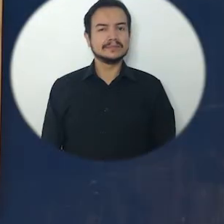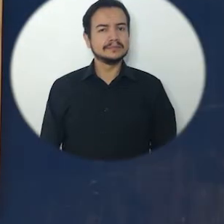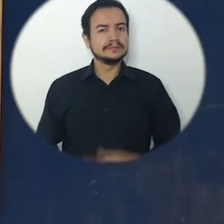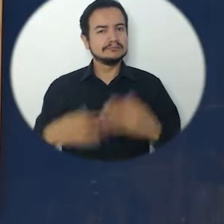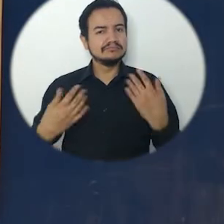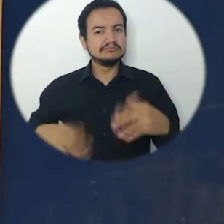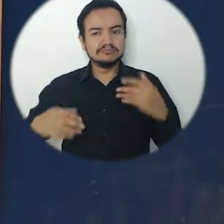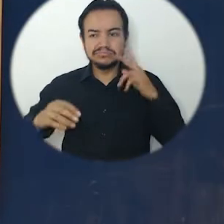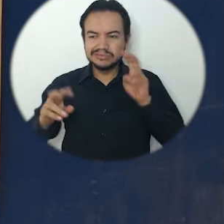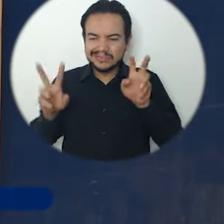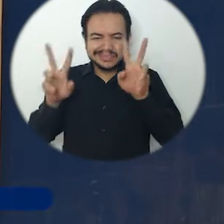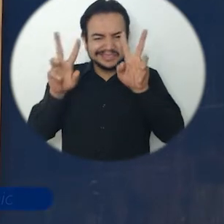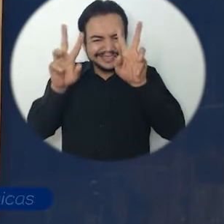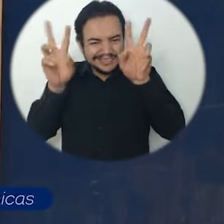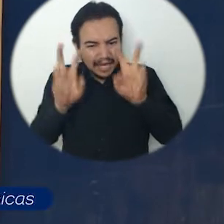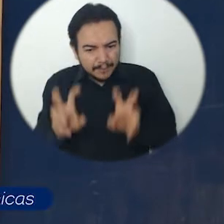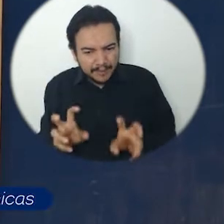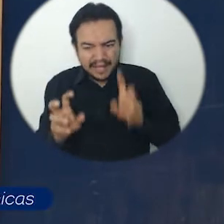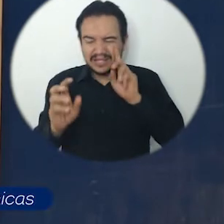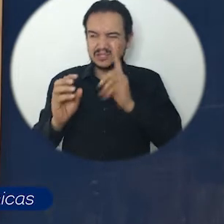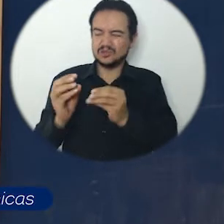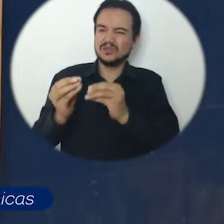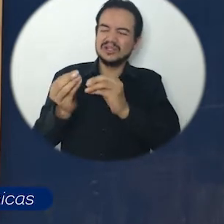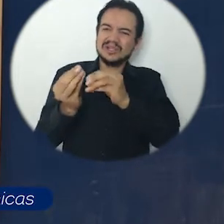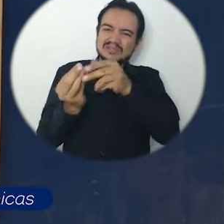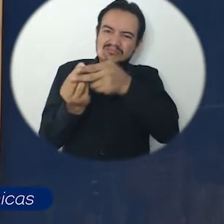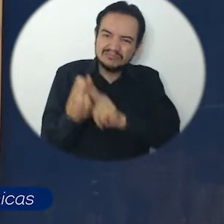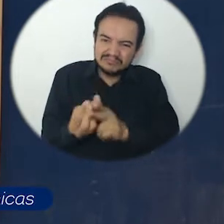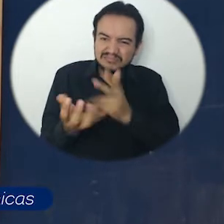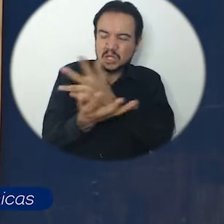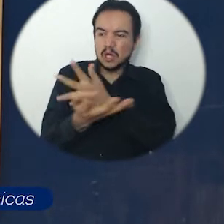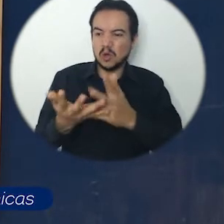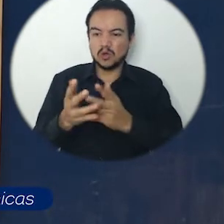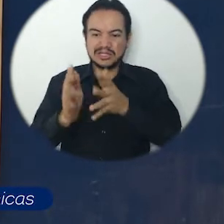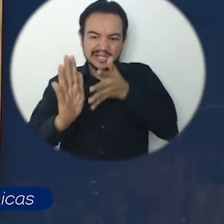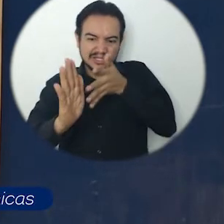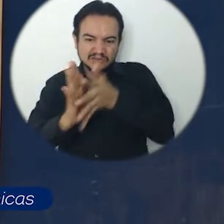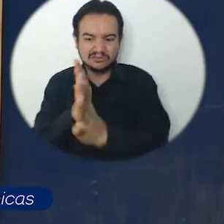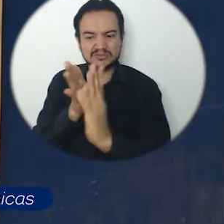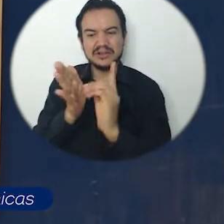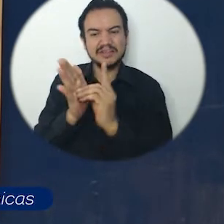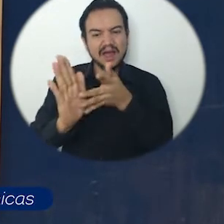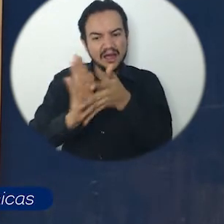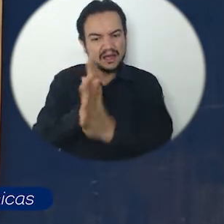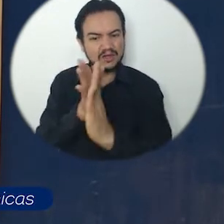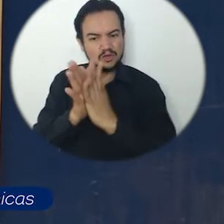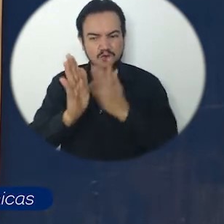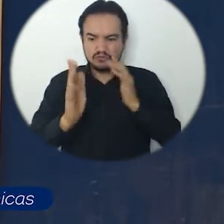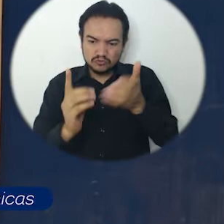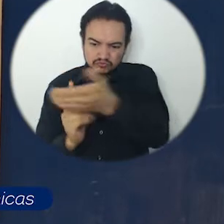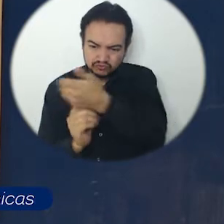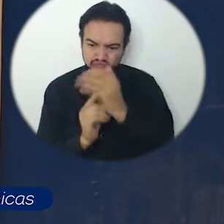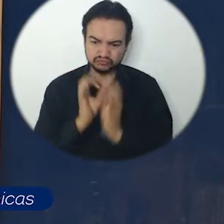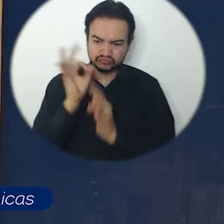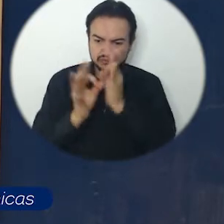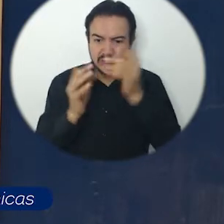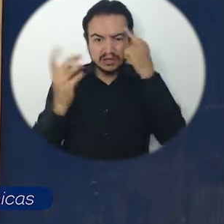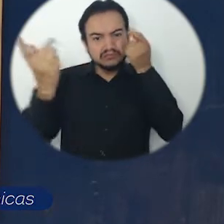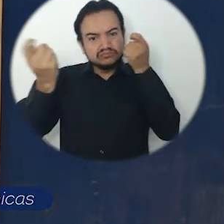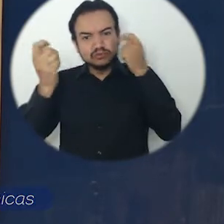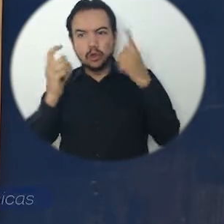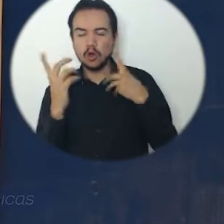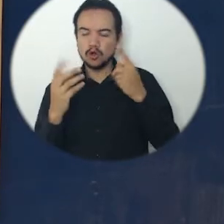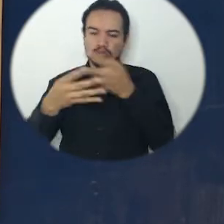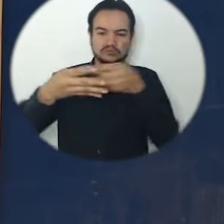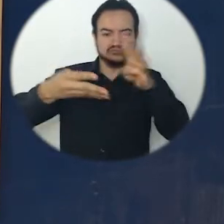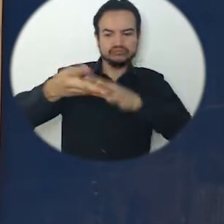Todo lo que tiene que ver con ese nuevo instrumental de manejo de datos, de la posibilidad de realizar programación y de